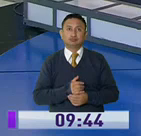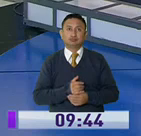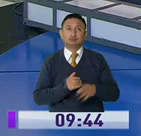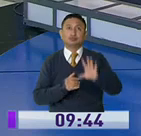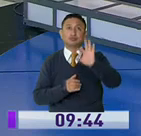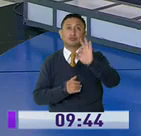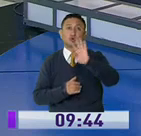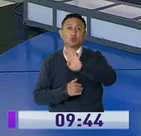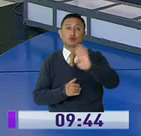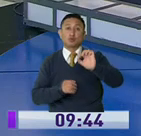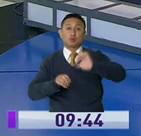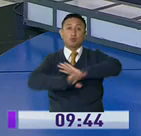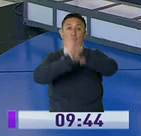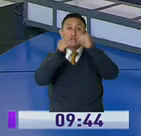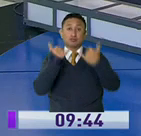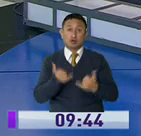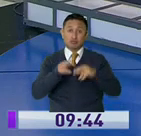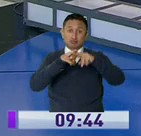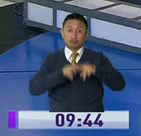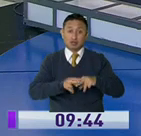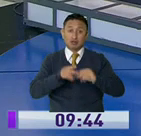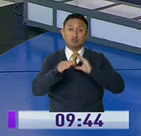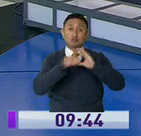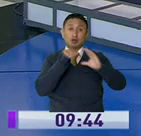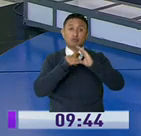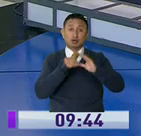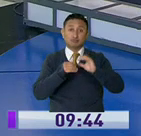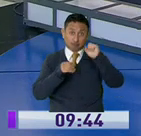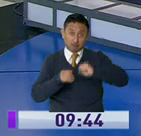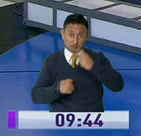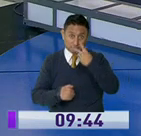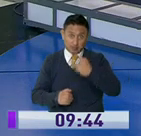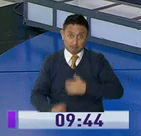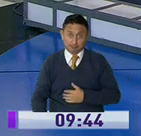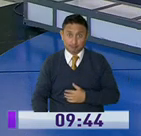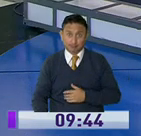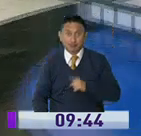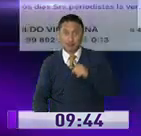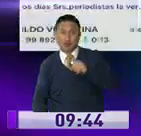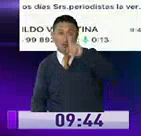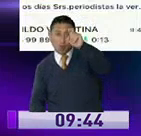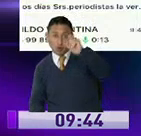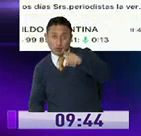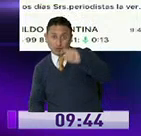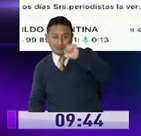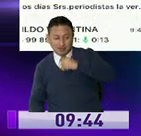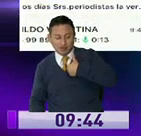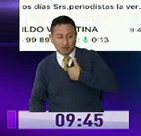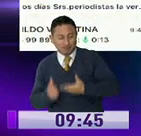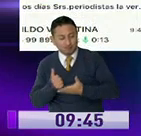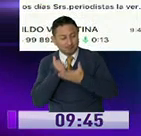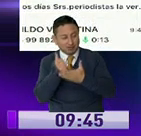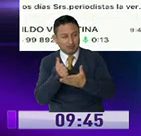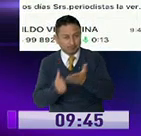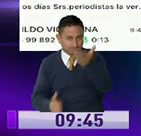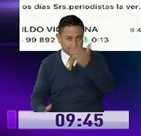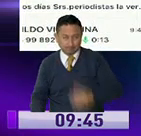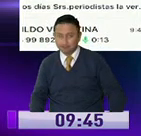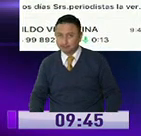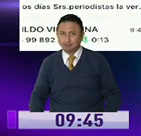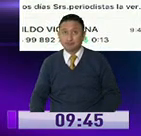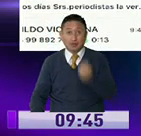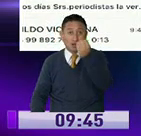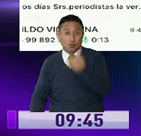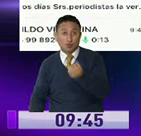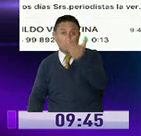9.44 de la mañana. Tiempo de revisar lo que nos ha enviado, Ale. ¿Te parece? Aquellas inquietudes que tienen ustedes, vecinos, y nosotros tratamos de resolverlas. Buenos